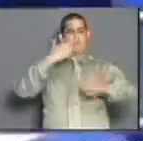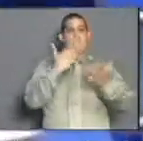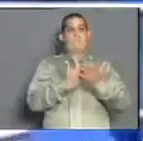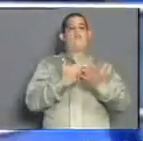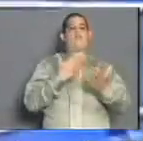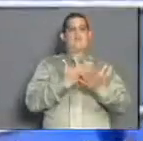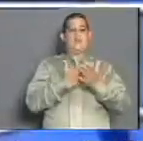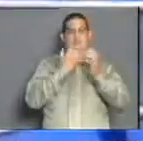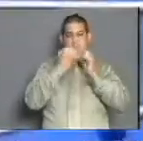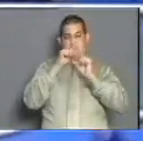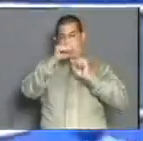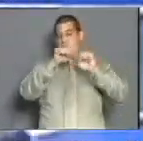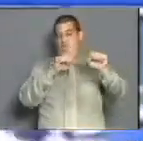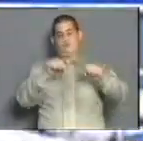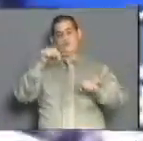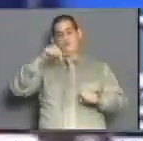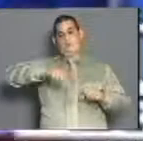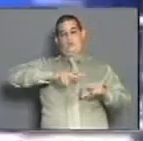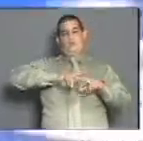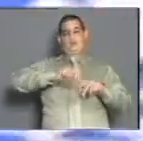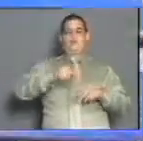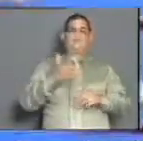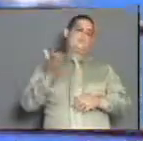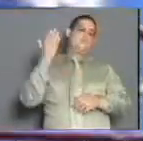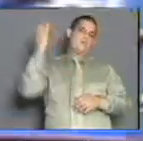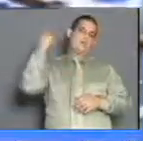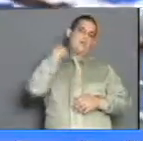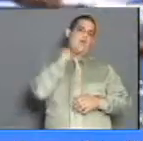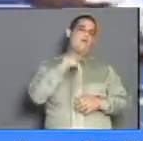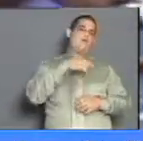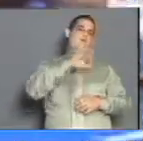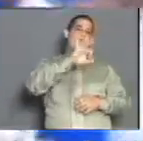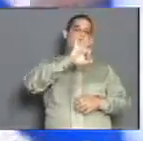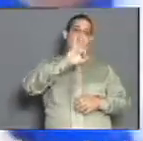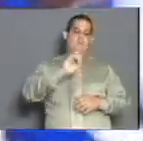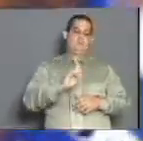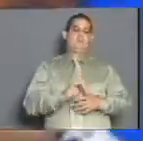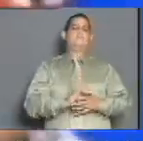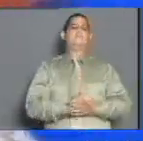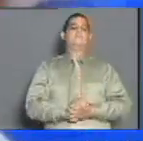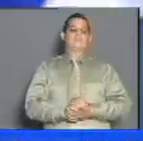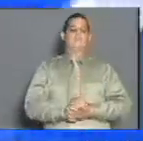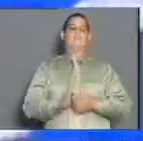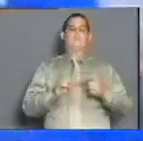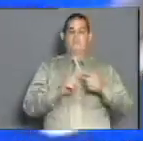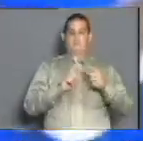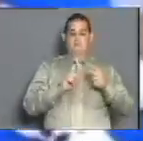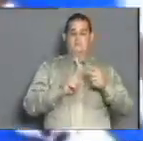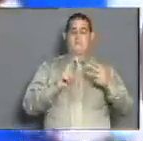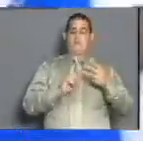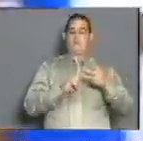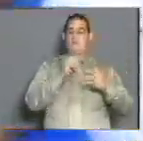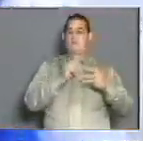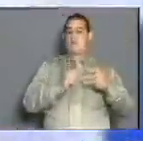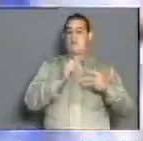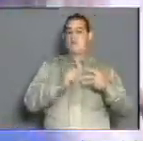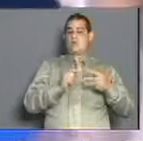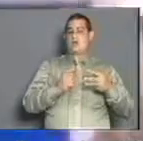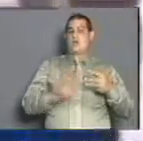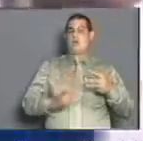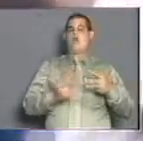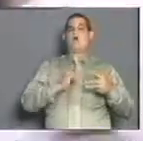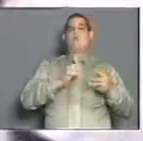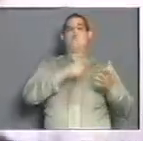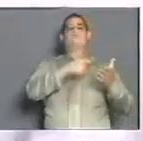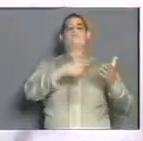calidad del boxeo de esta provincia que tuvo en la década del 80 su mayor esplendor. Tanto Martínez, Mesa y Espinosa escribieron páginas